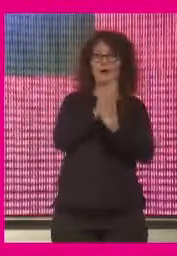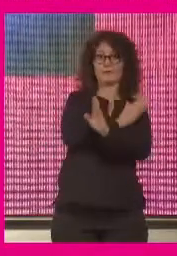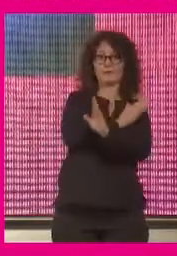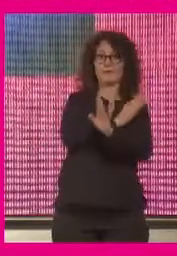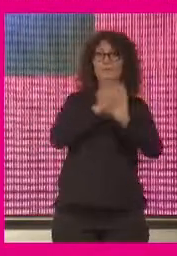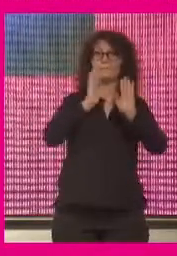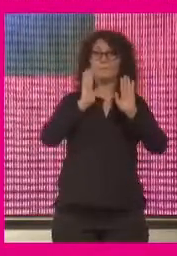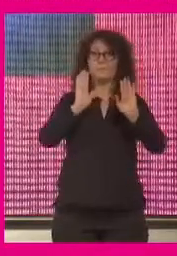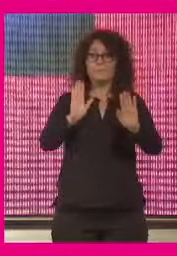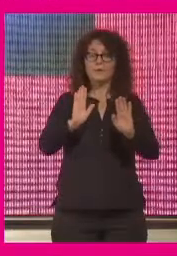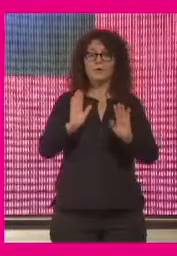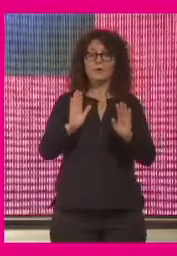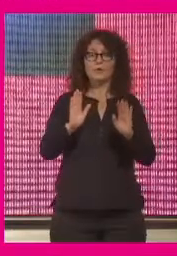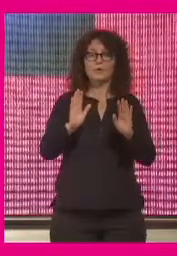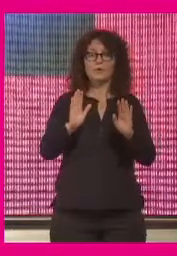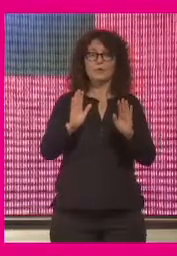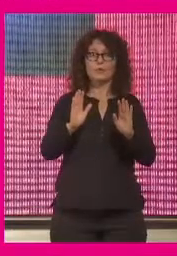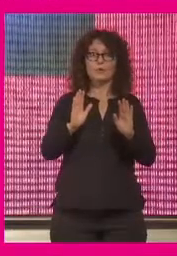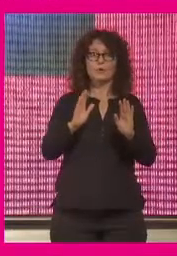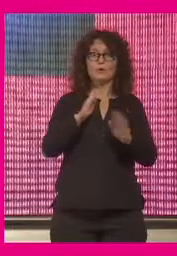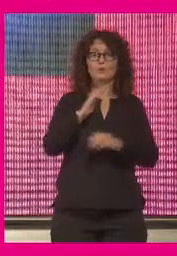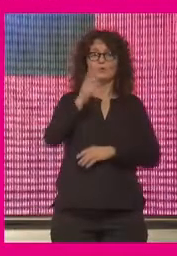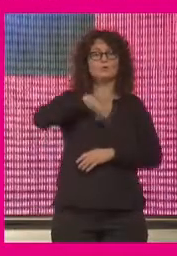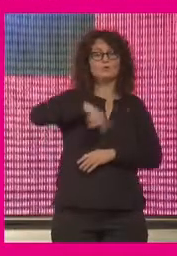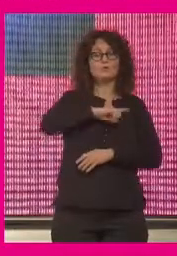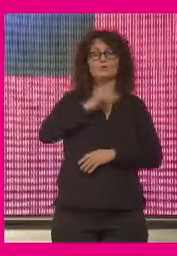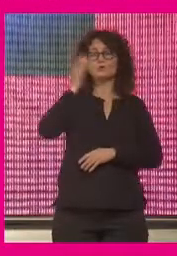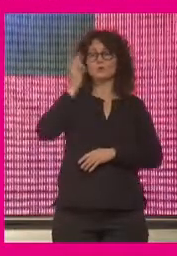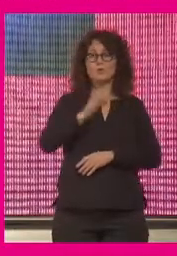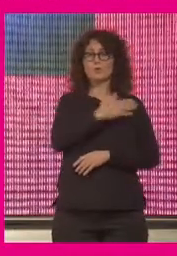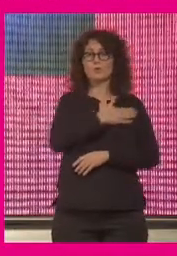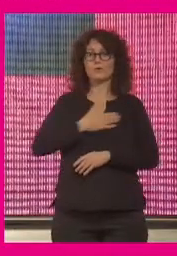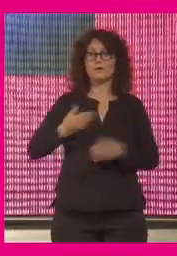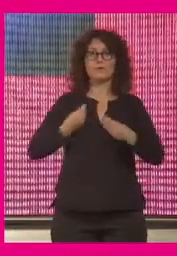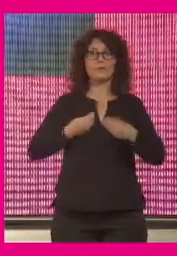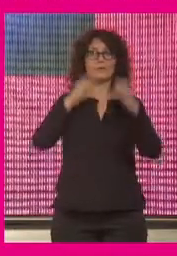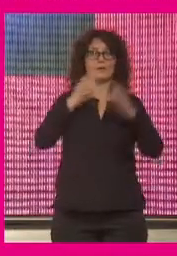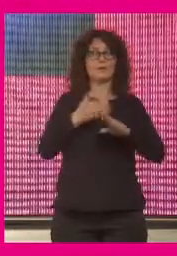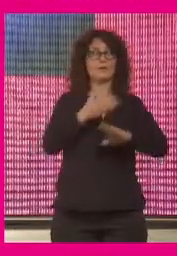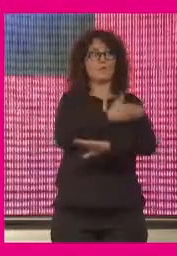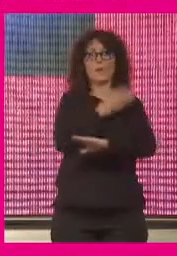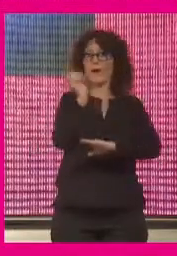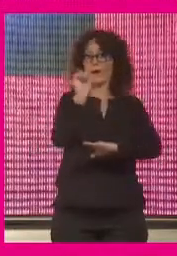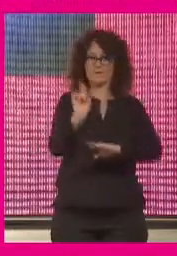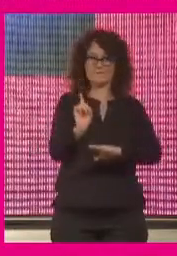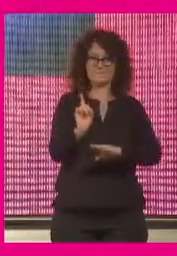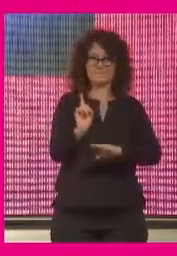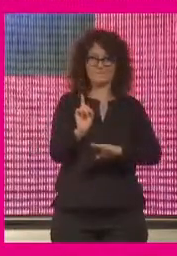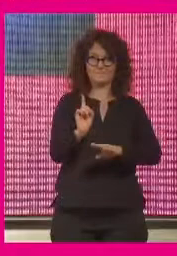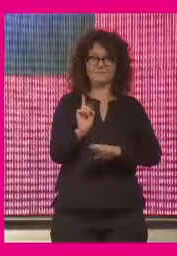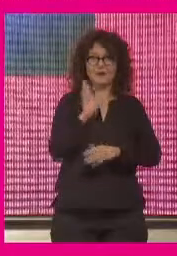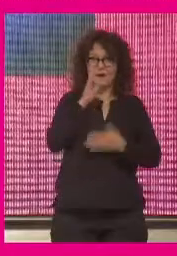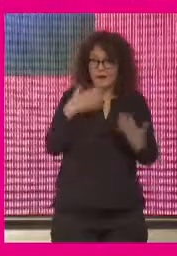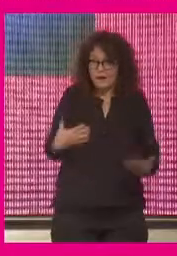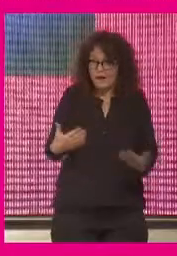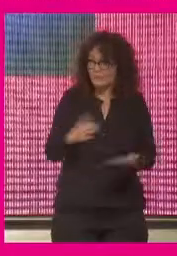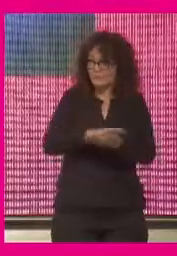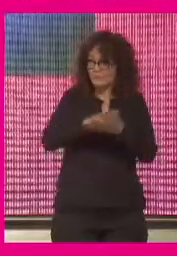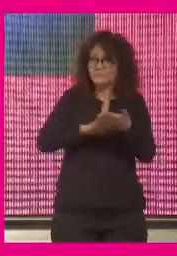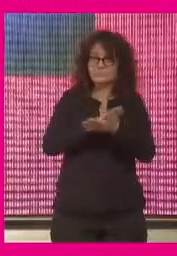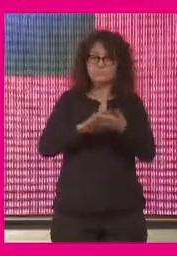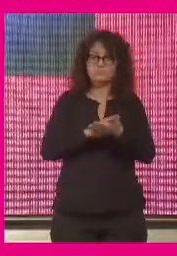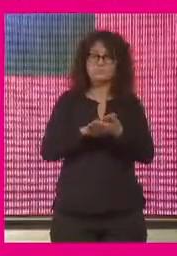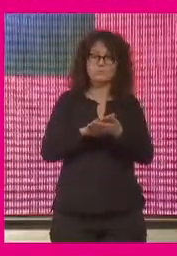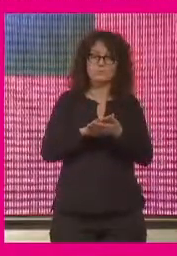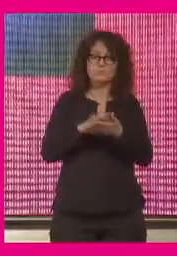mundo que nos encontremos ya no lo queramos vivir de la misma manera y un montón de las cosas que se han comentado ahora mismo son